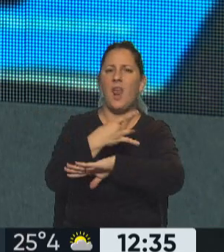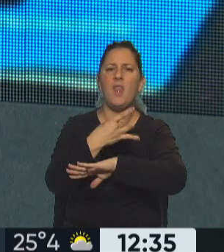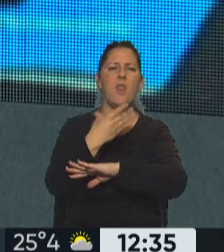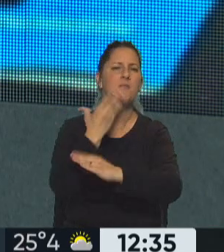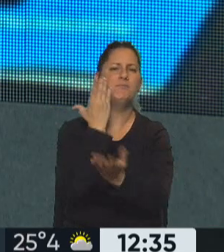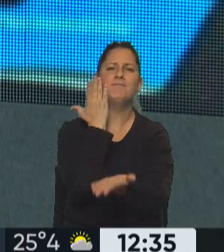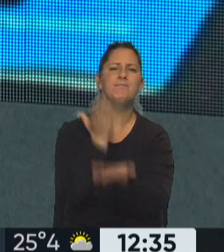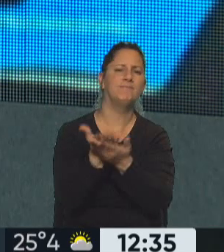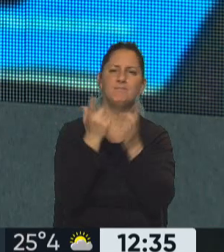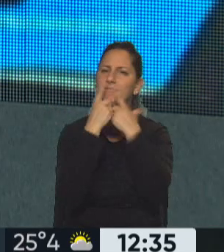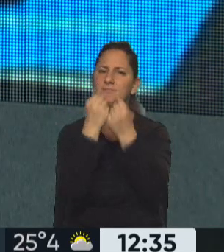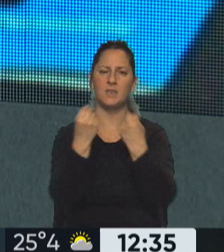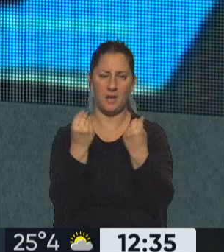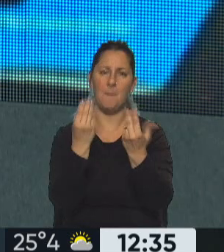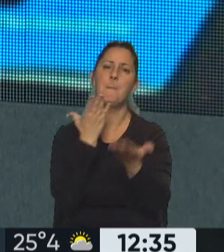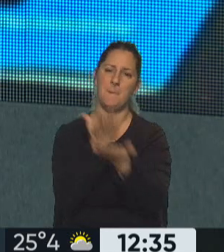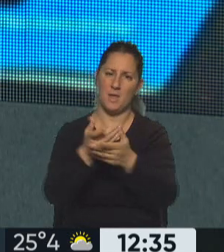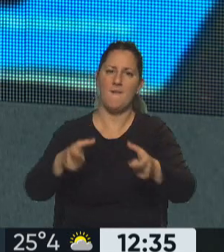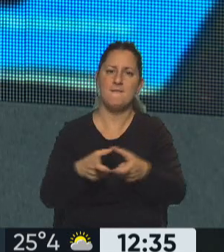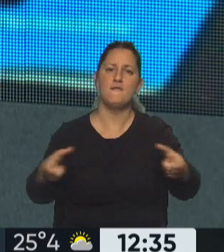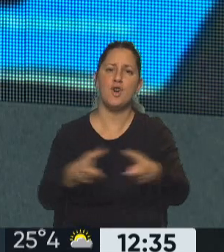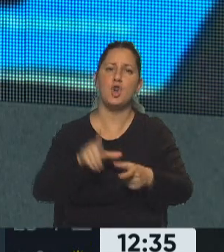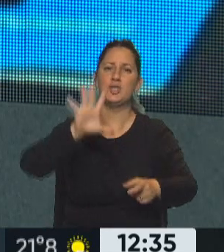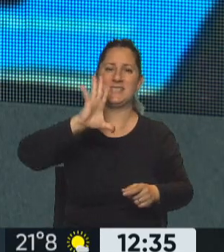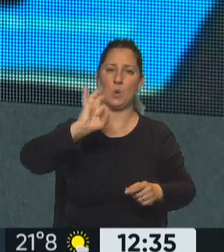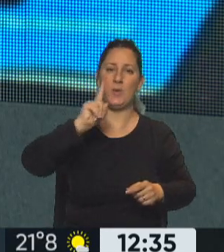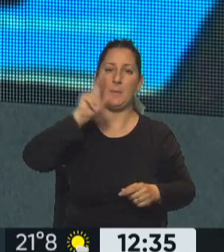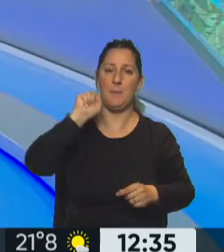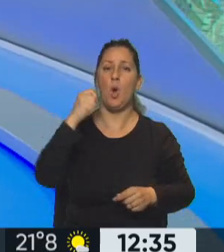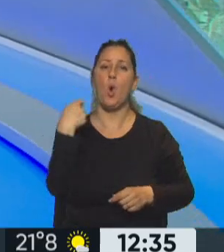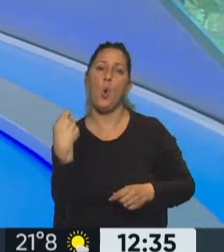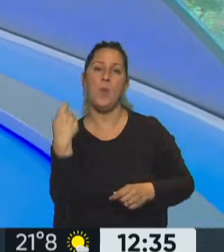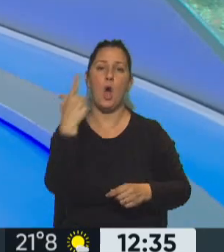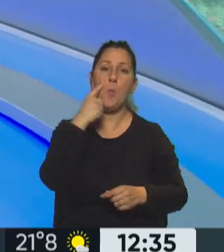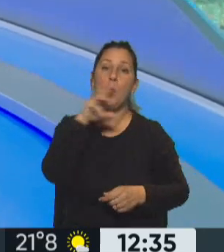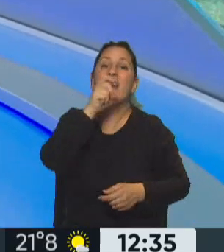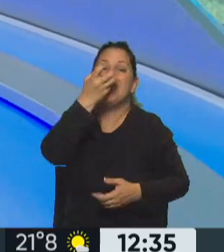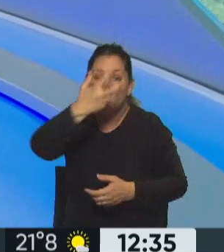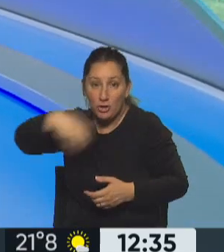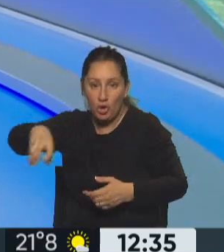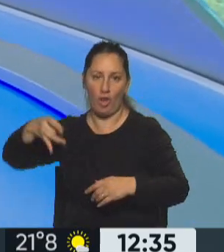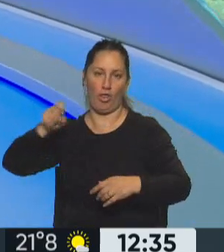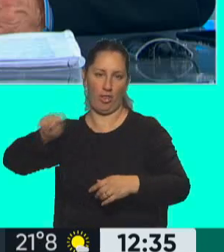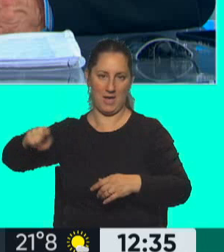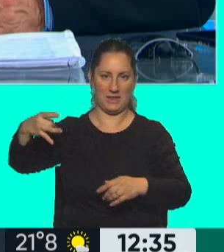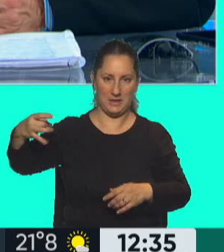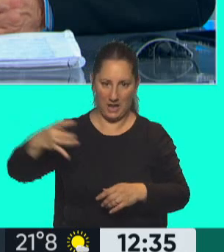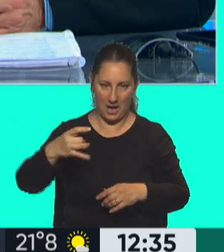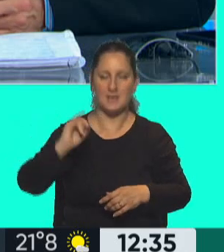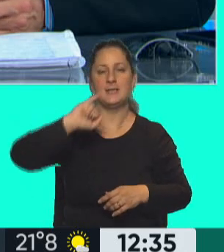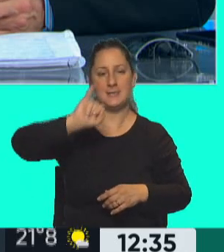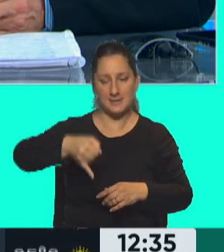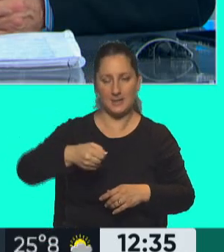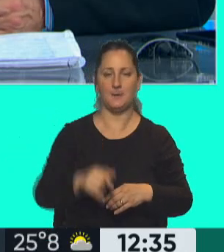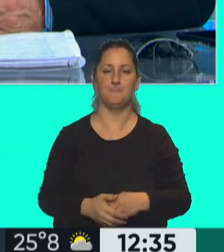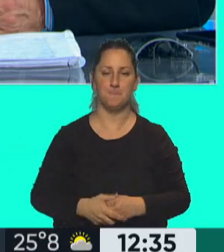cuestiones. También dinero, un bono de 50.000 pesos para jubilados y jubiladas del sector ferroviario, También relacionado con ese